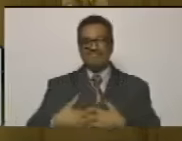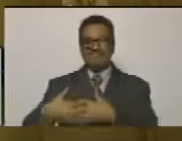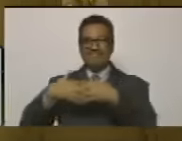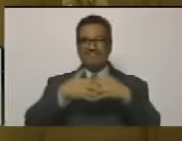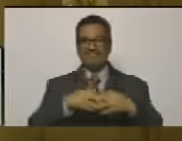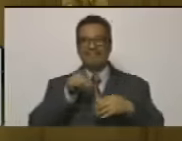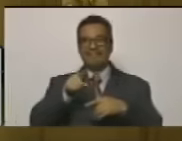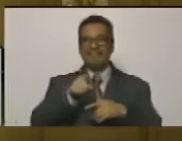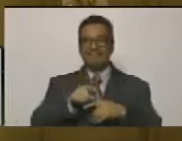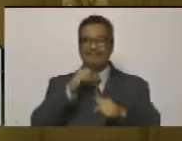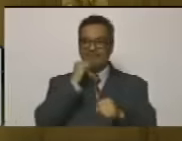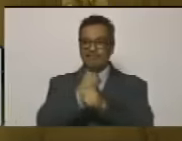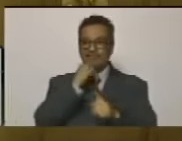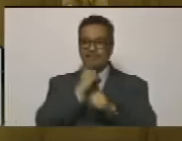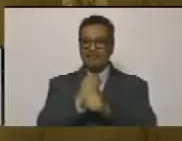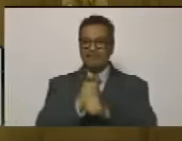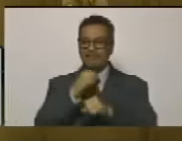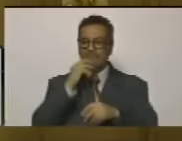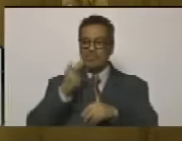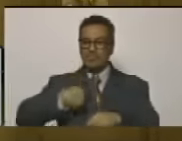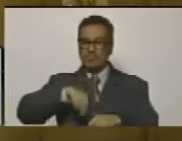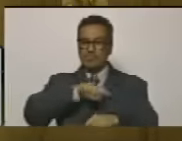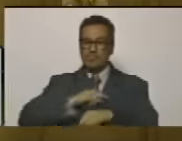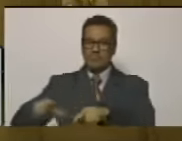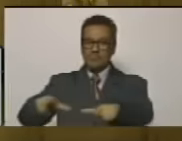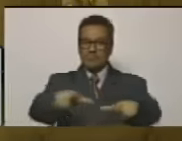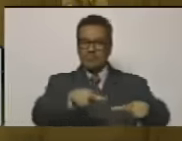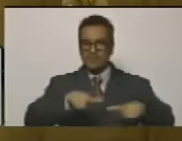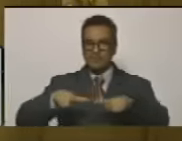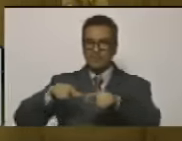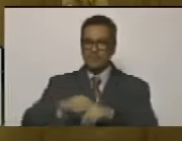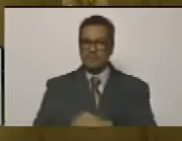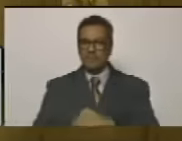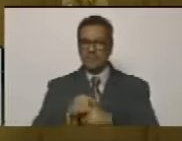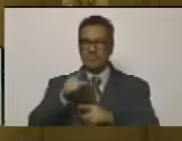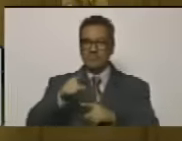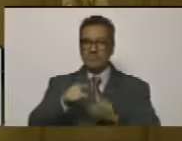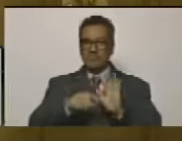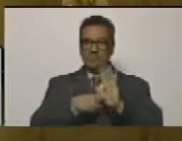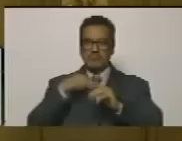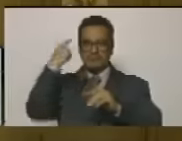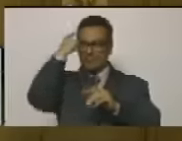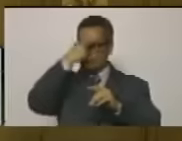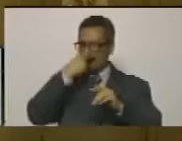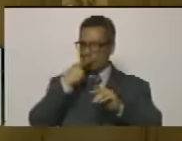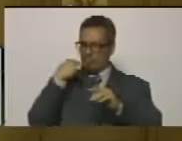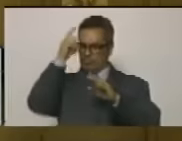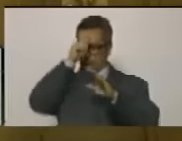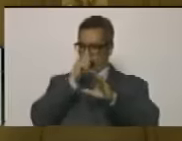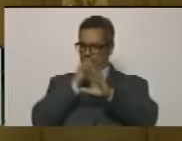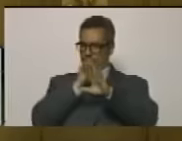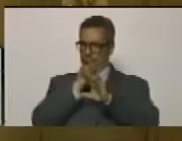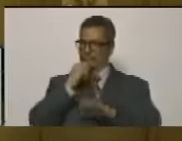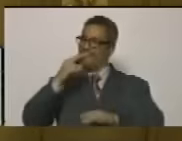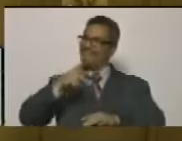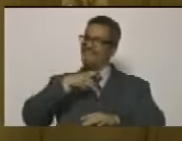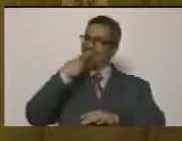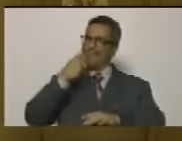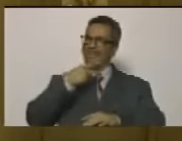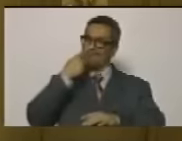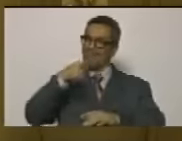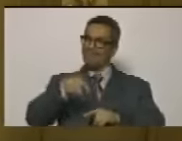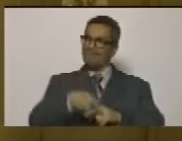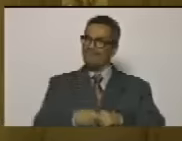y de quienes trabajan y operan en nuestro territorio, quienes se ponen la careta de políticos,